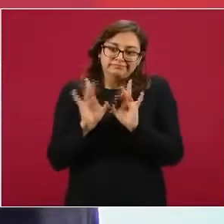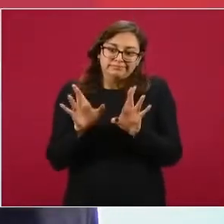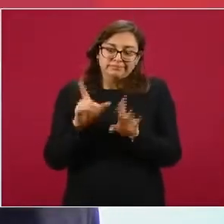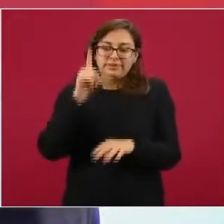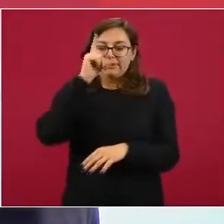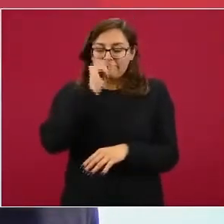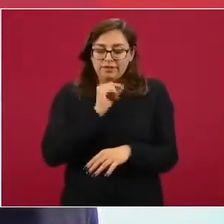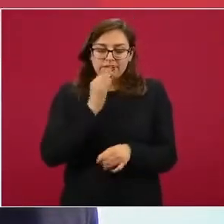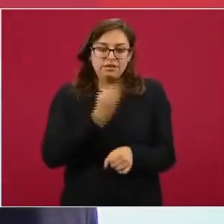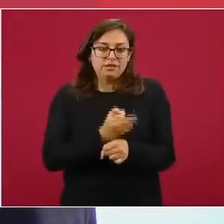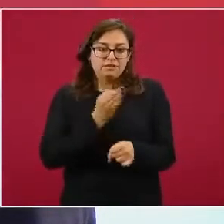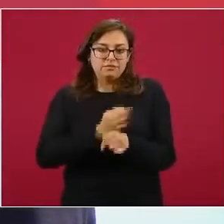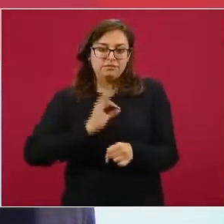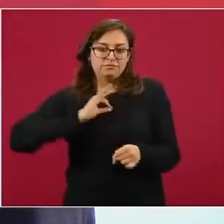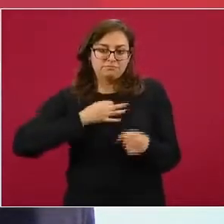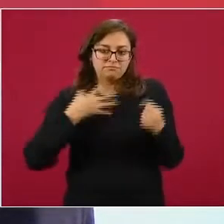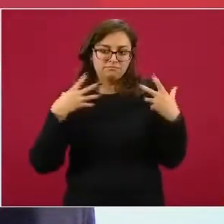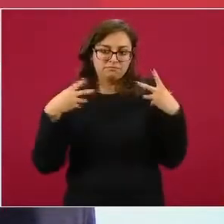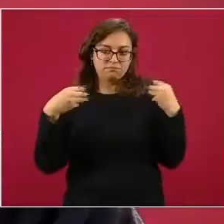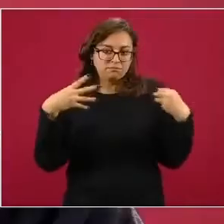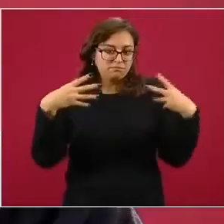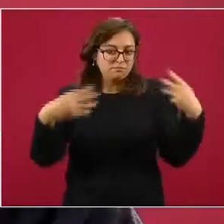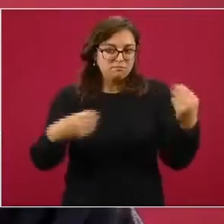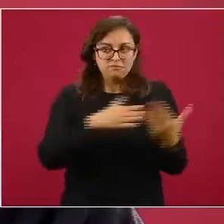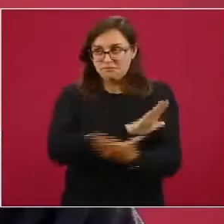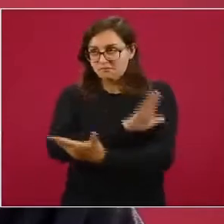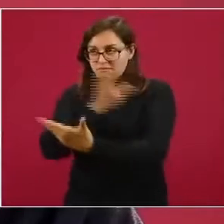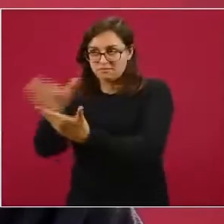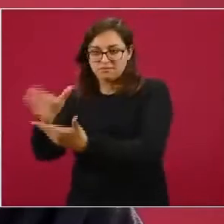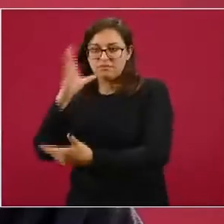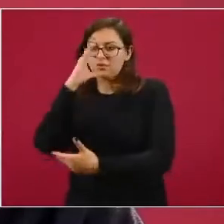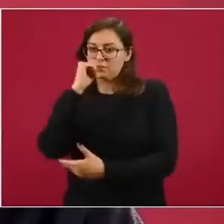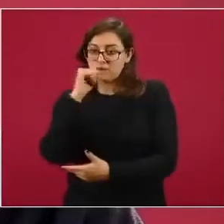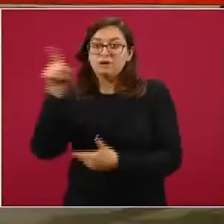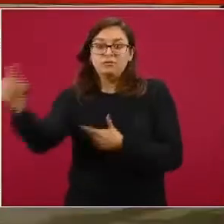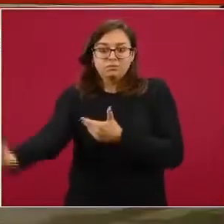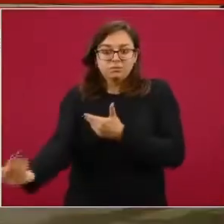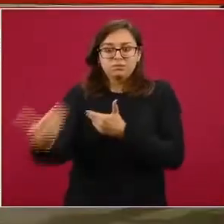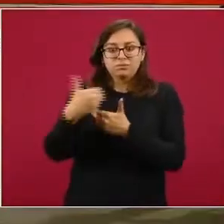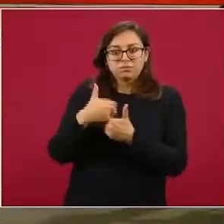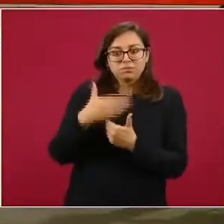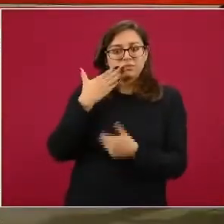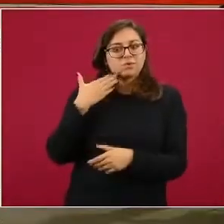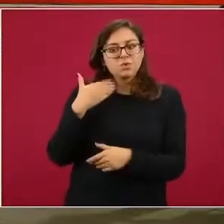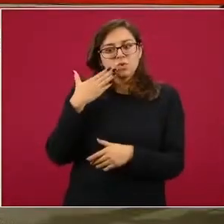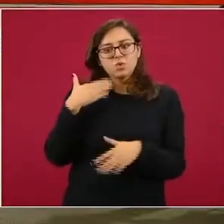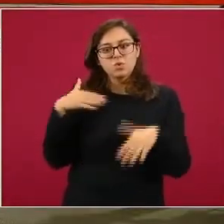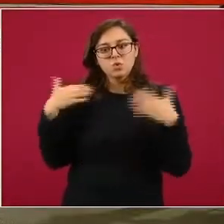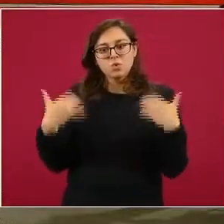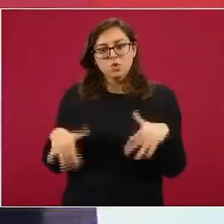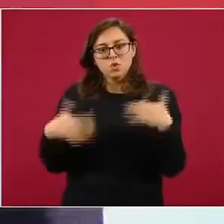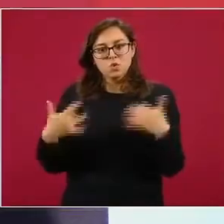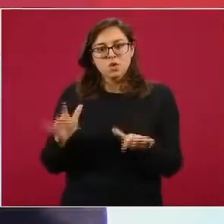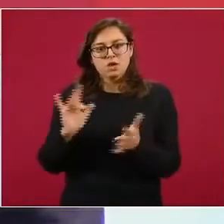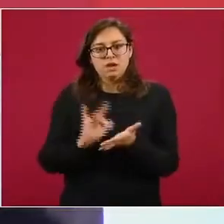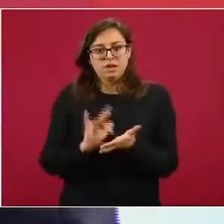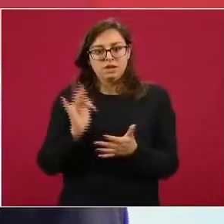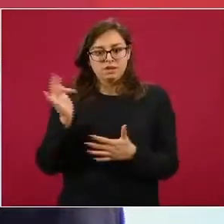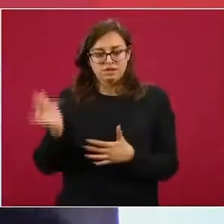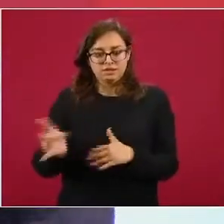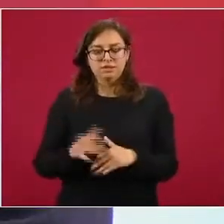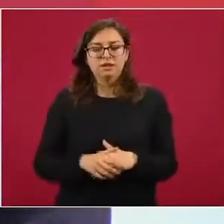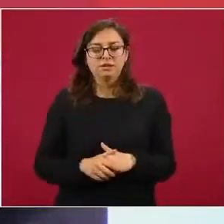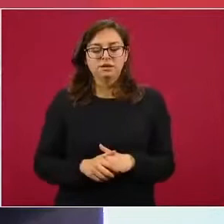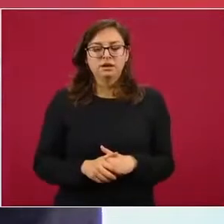de la pandemia de COVID. Esto no fue posible y agradezco la amabilidad del señor presidente municipal, Báez Ceja, de